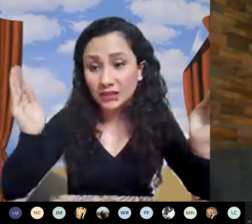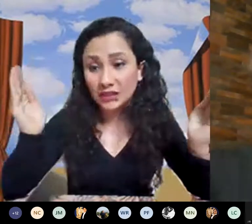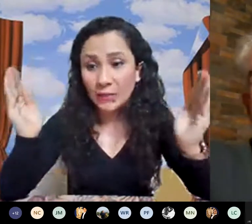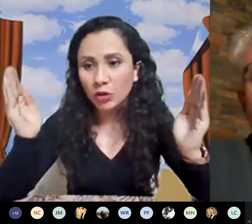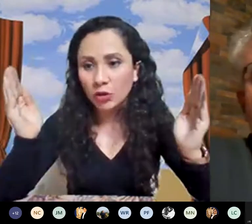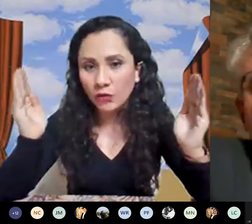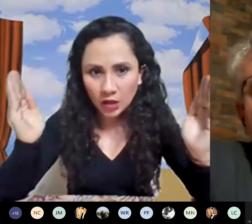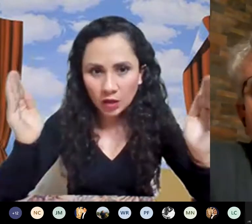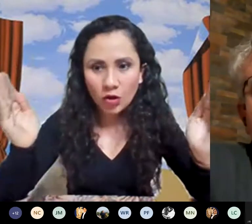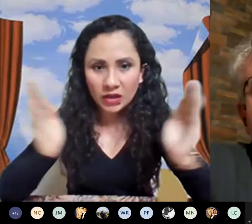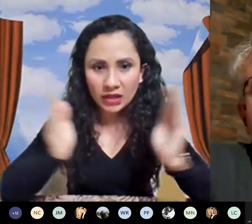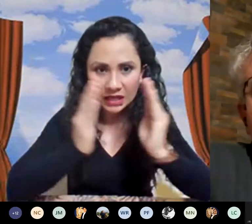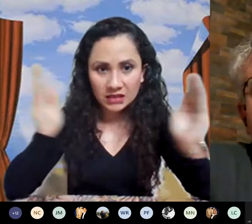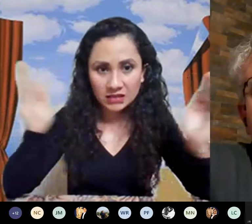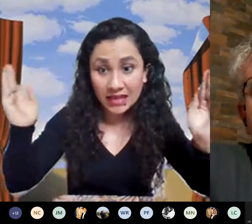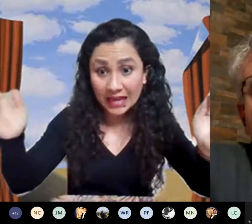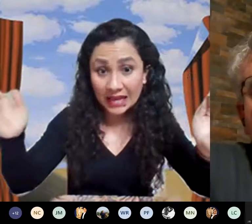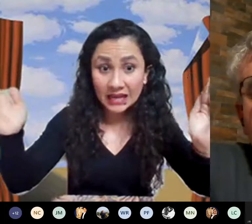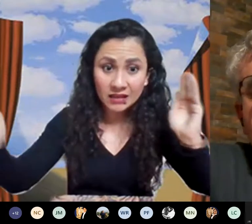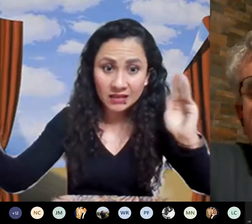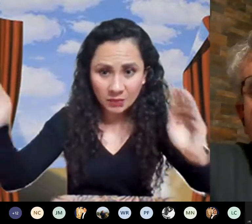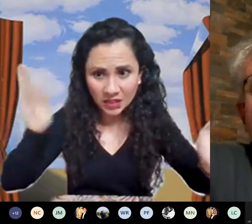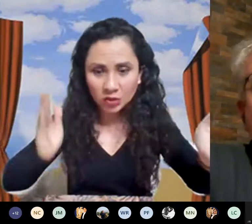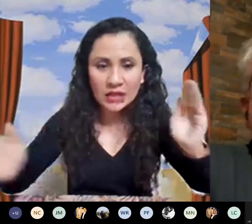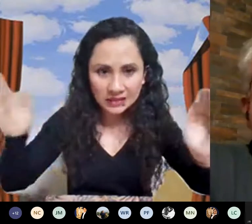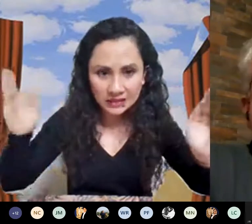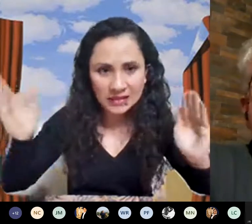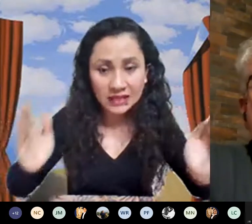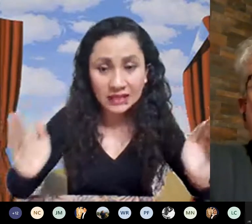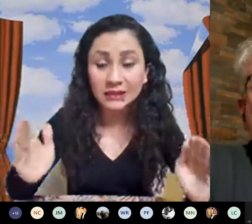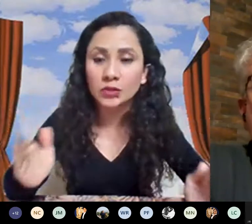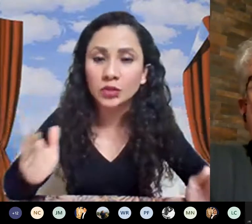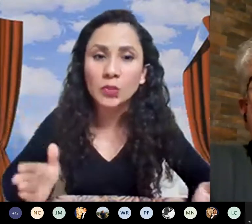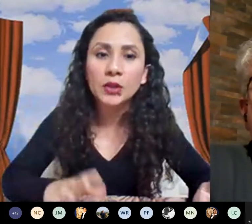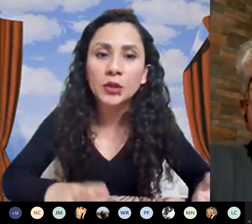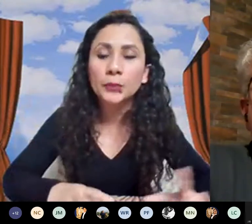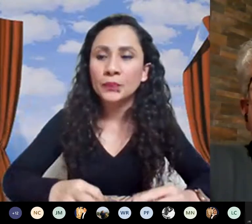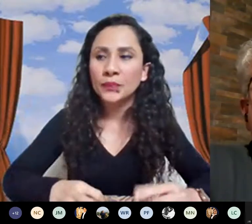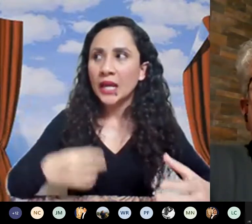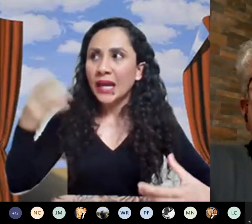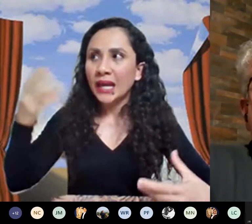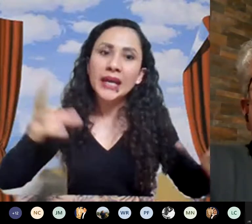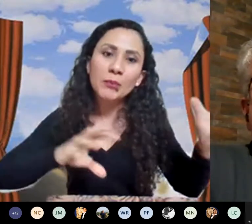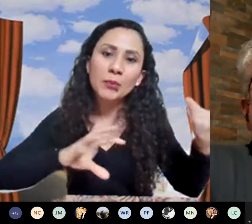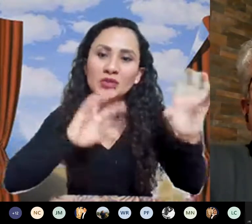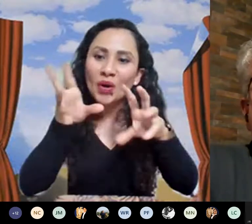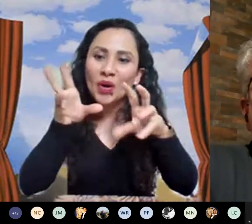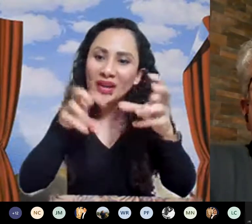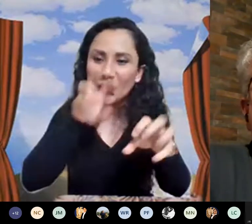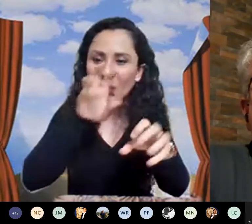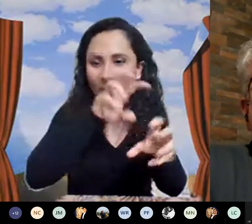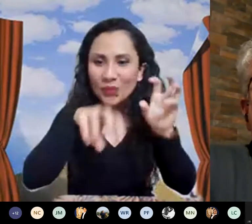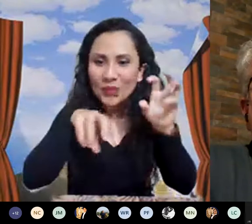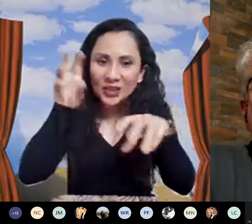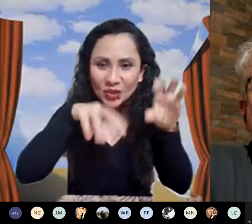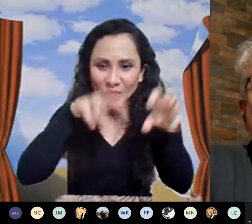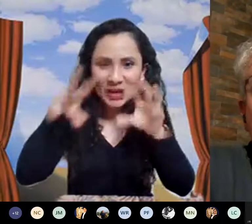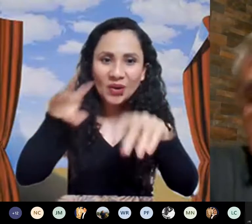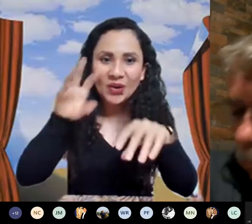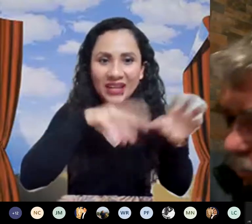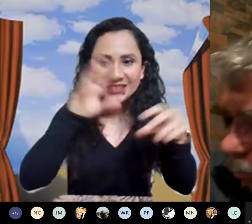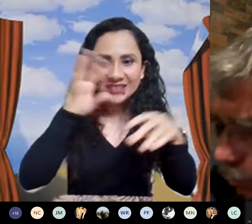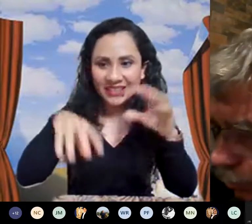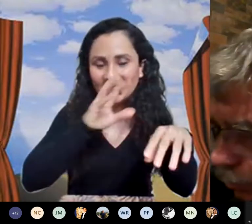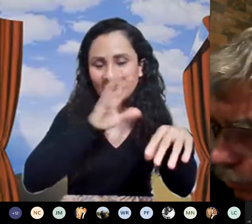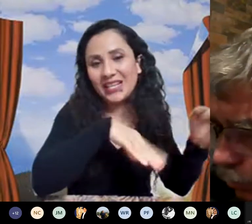cromosomas de tamaño fijo que es n dependiendo de la instancia que esté resolviendo y pues voy como que moviendo